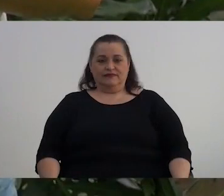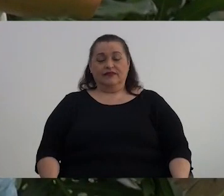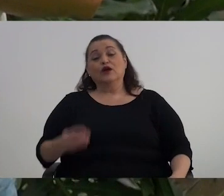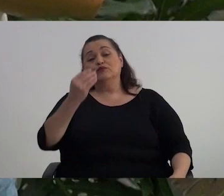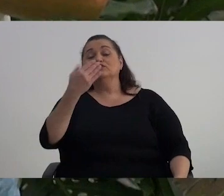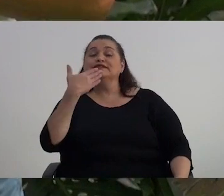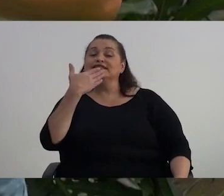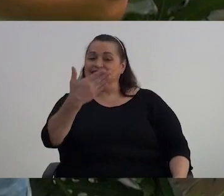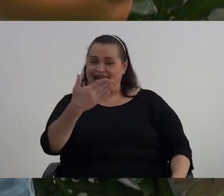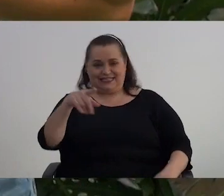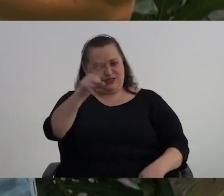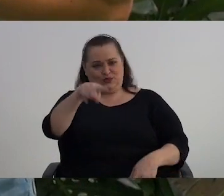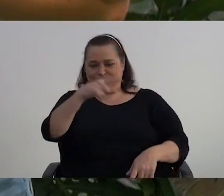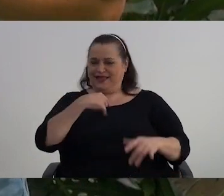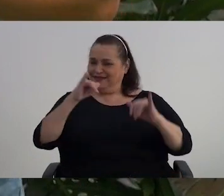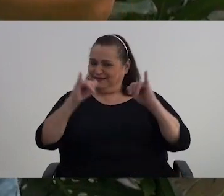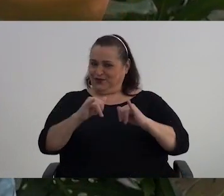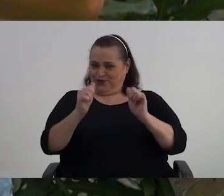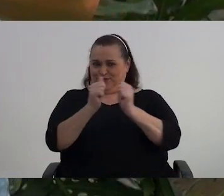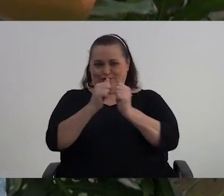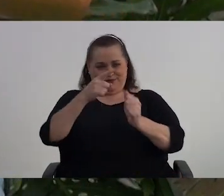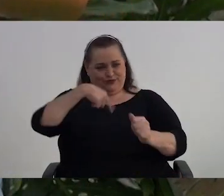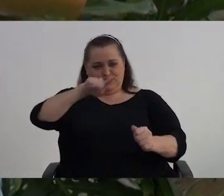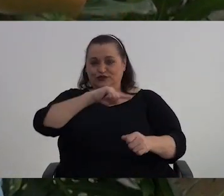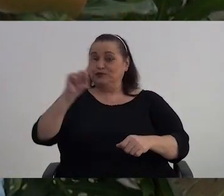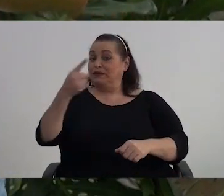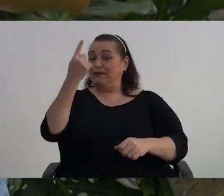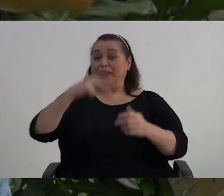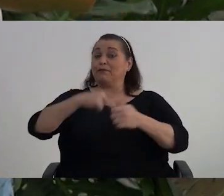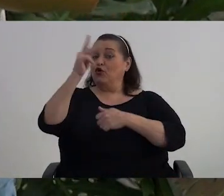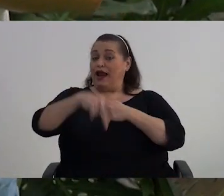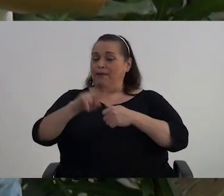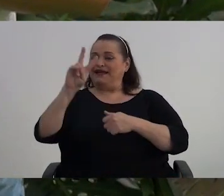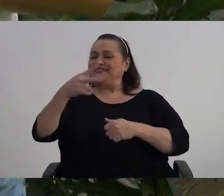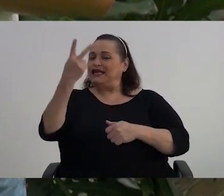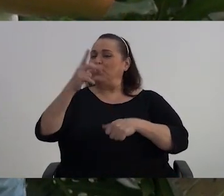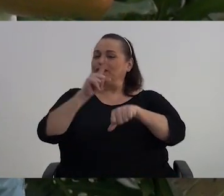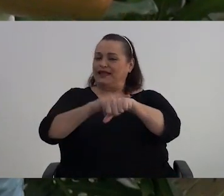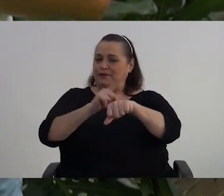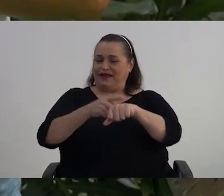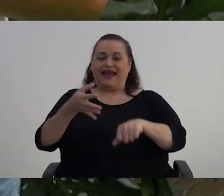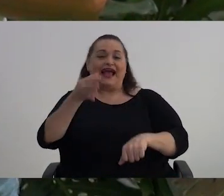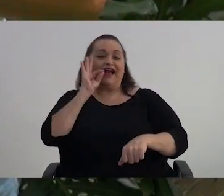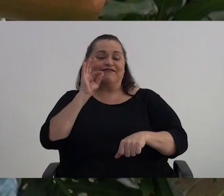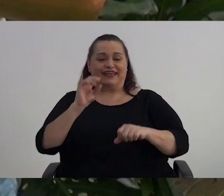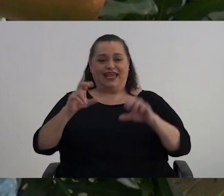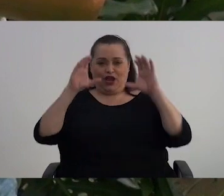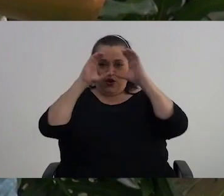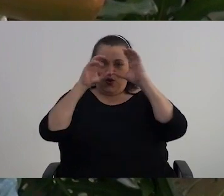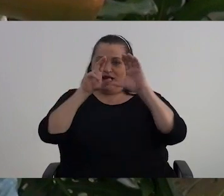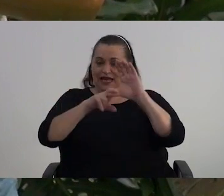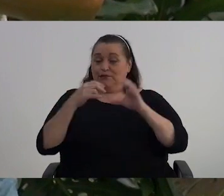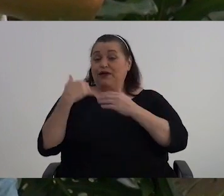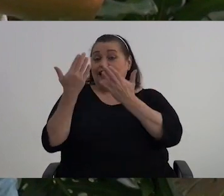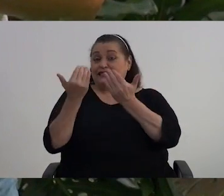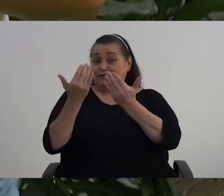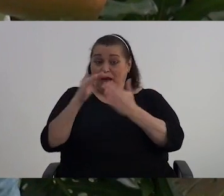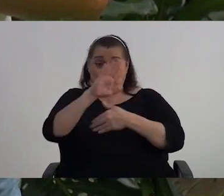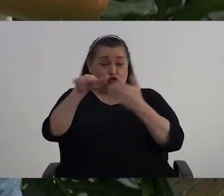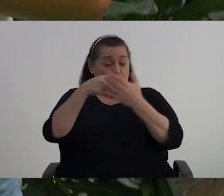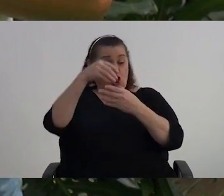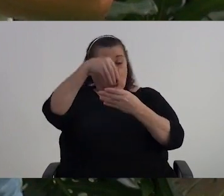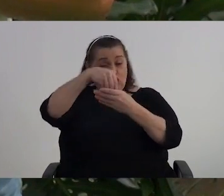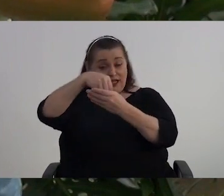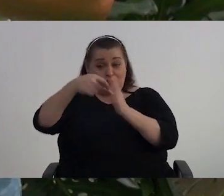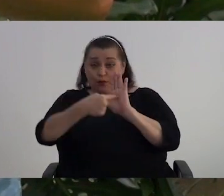Muchas gracias por haber estado con nosotros en este primer programa de la segunda temporada de Café Colipro. Esperamos que todo el contenido